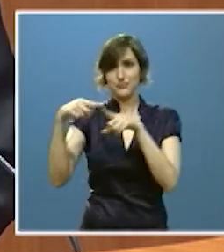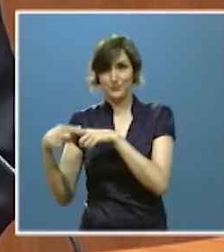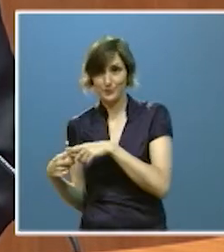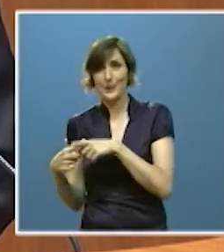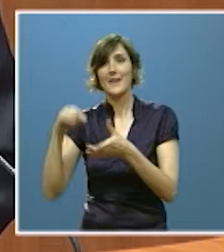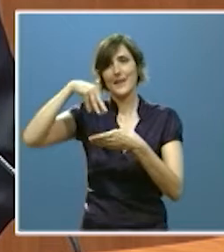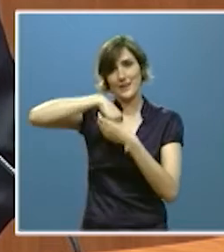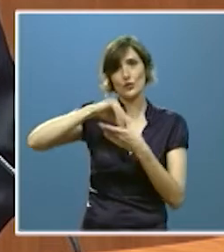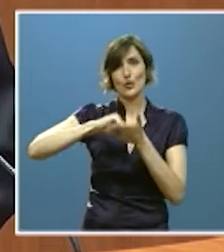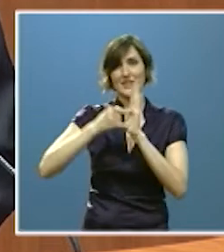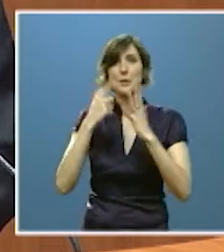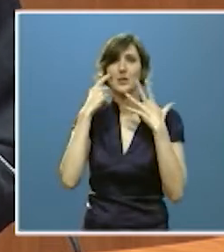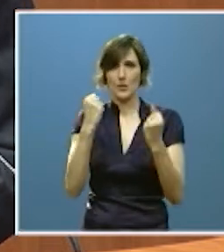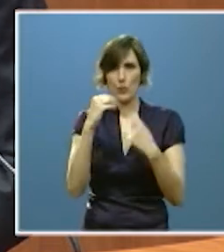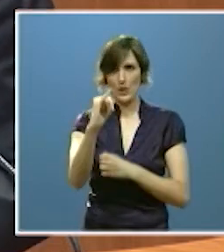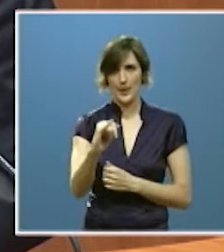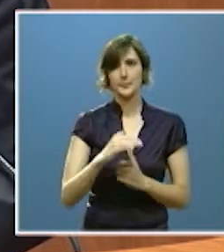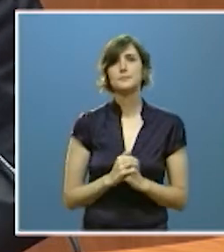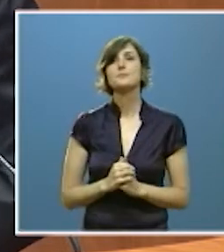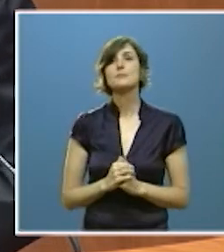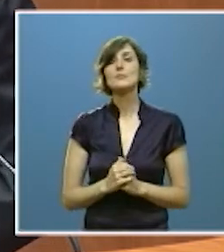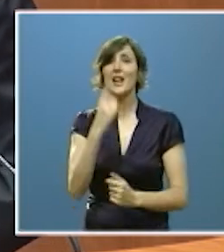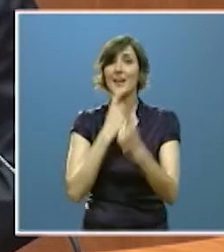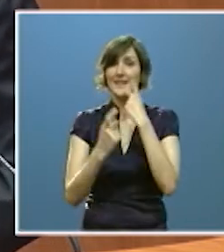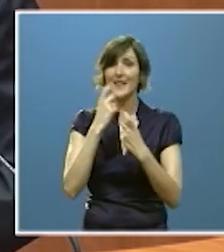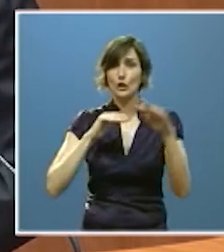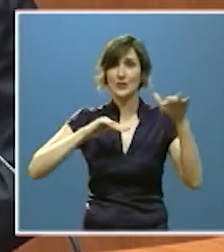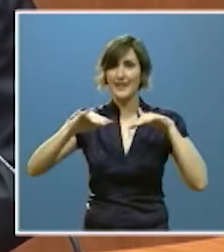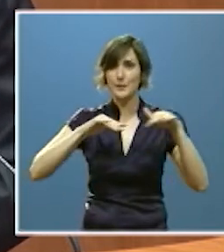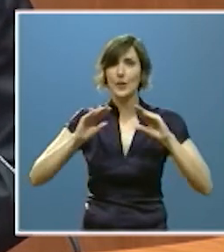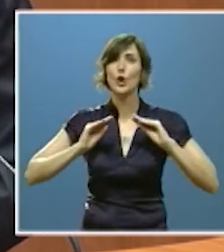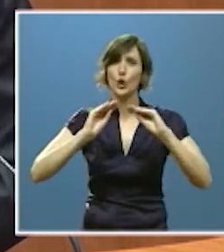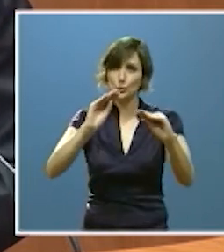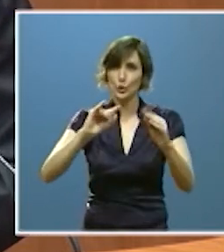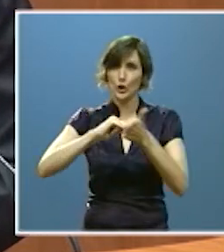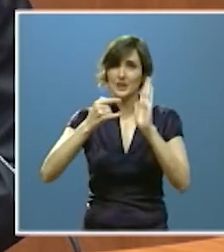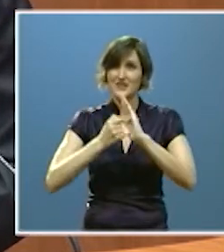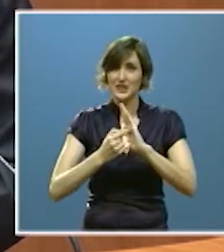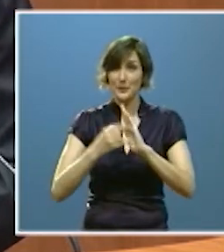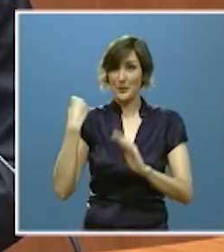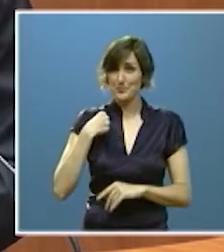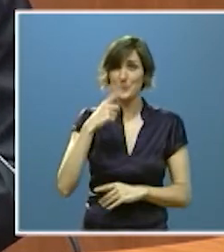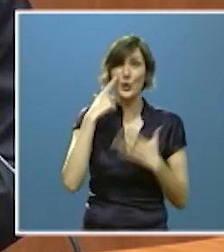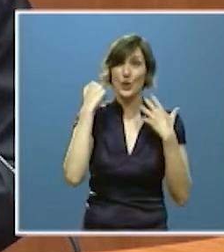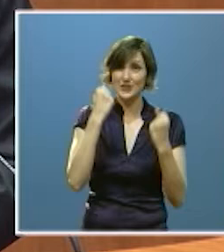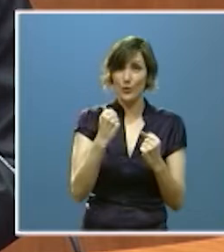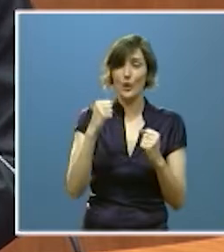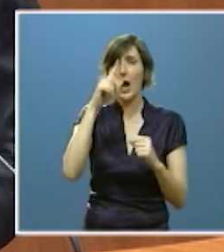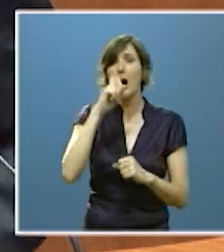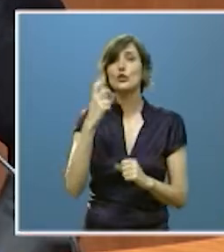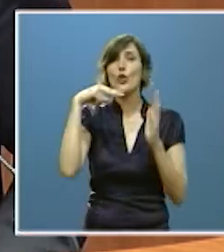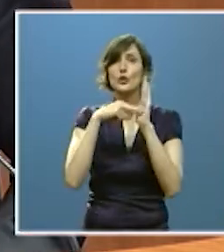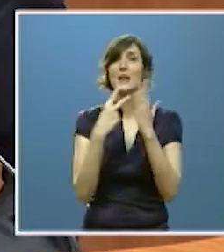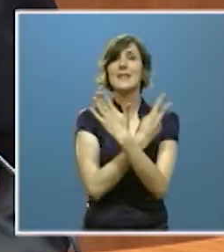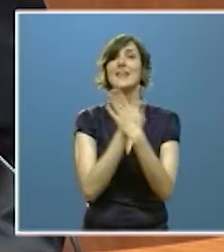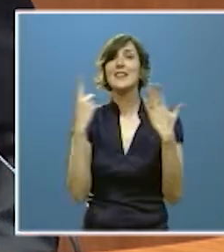el sistema los datos de actividad del sistema nos dicen que este en 2017 desplegó más